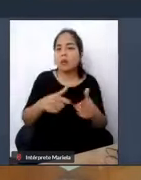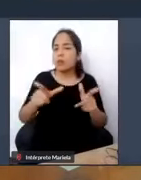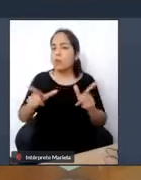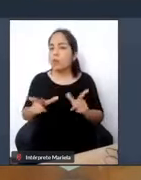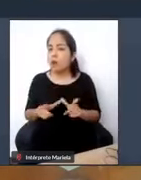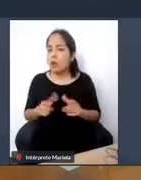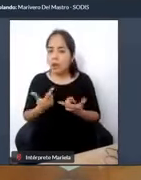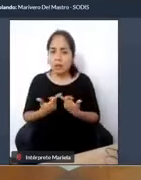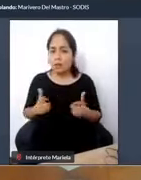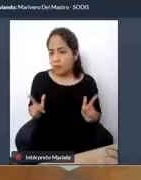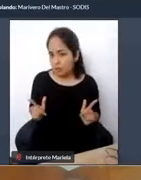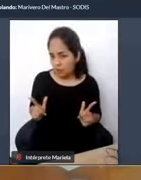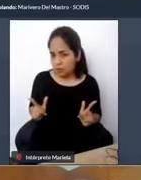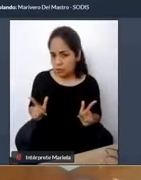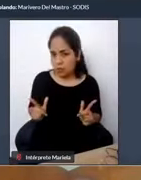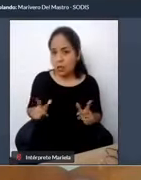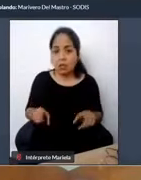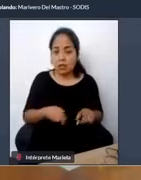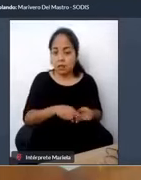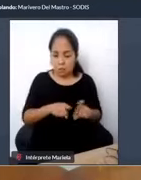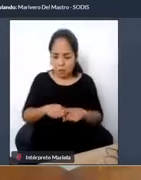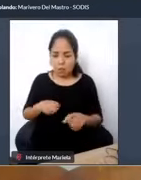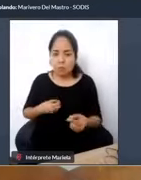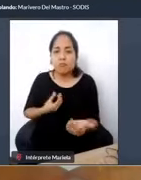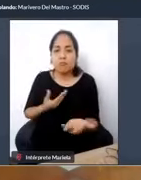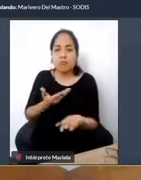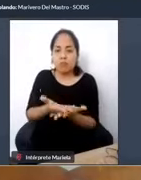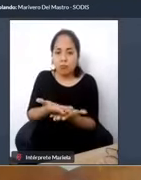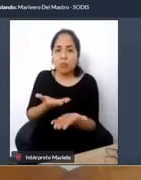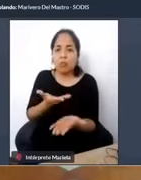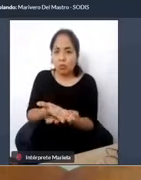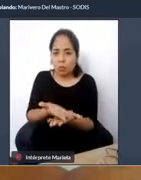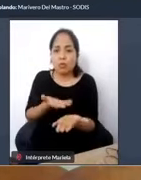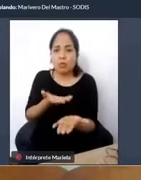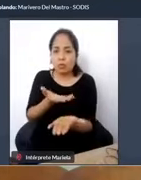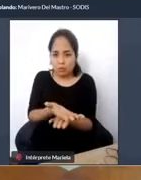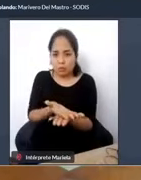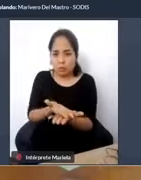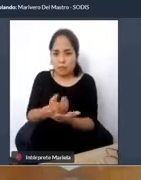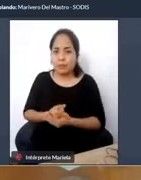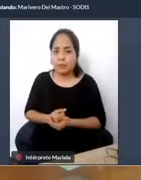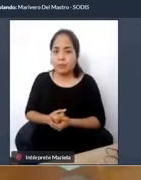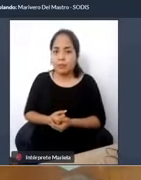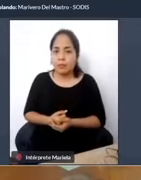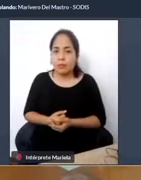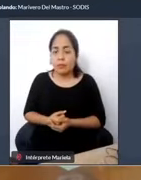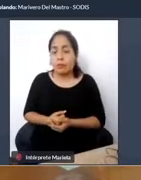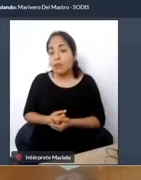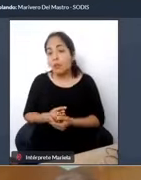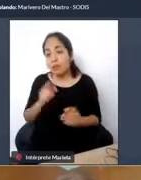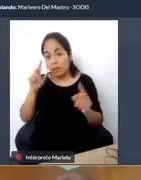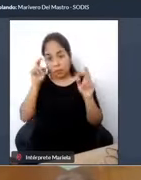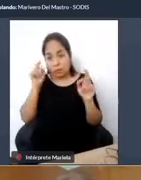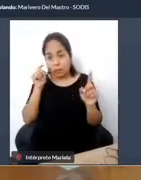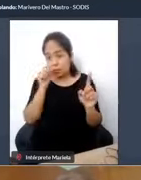Y lo que, bajo la premisa siempre de que lo que es bueno para las personas con discapacidad es bueno para todas las personas.